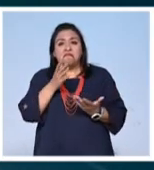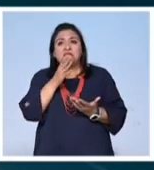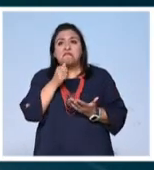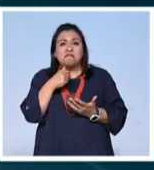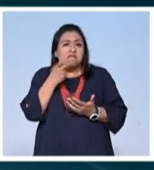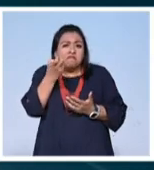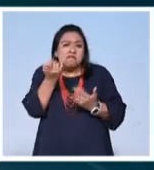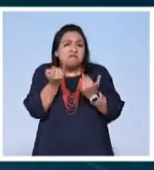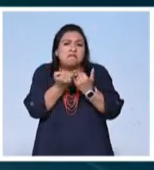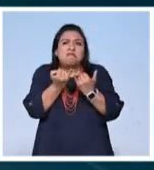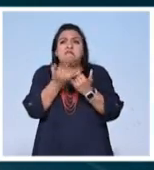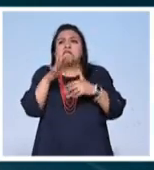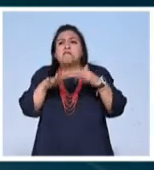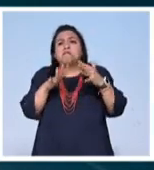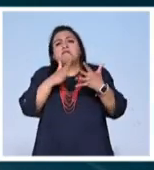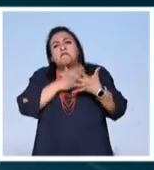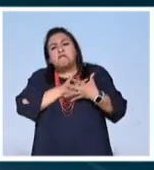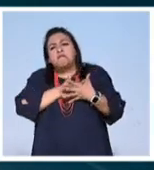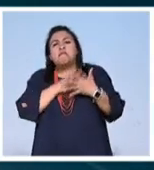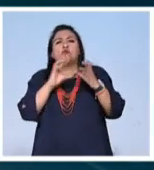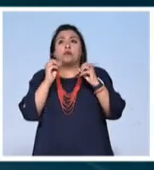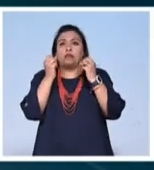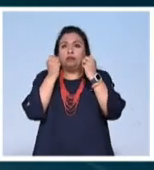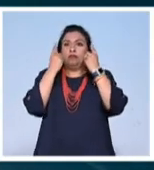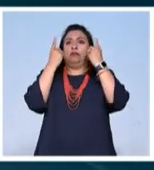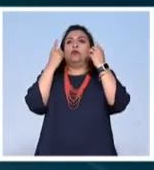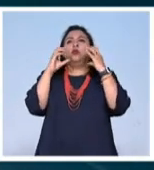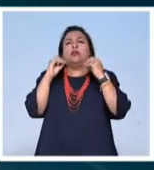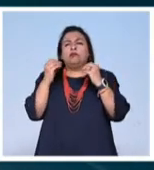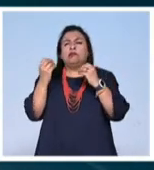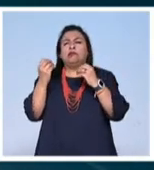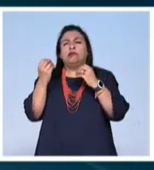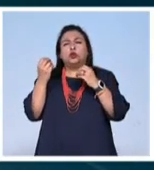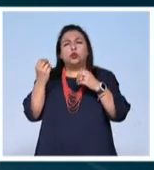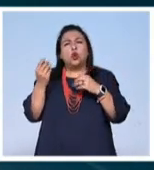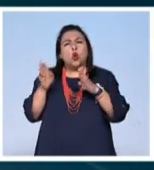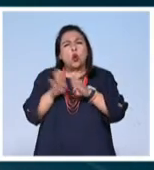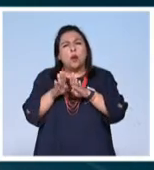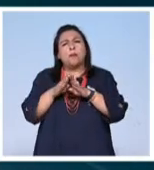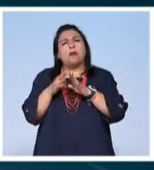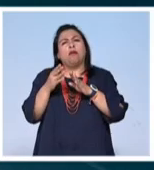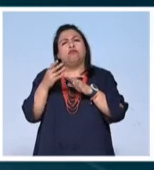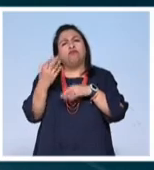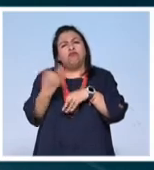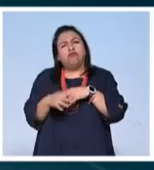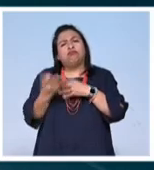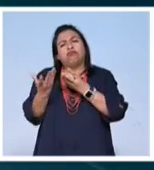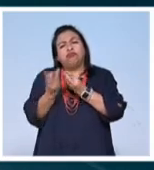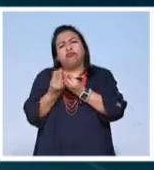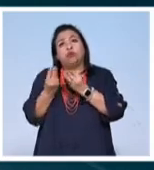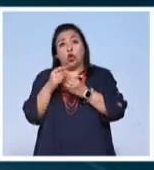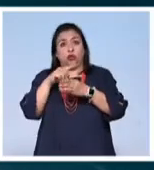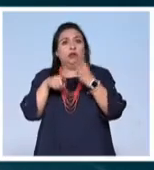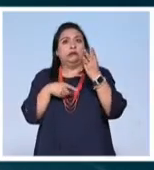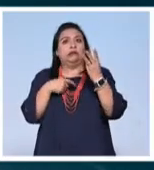Eso pasa cuando el amor o la admiración o la prolongada compañía o las tres cosas lo impiden.